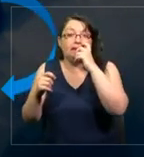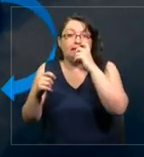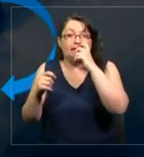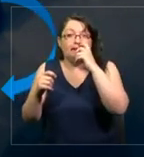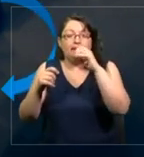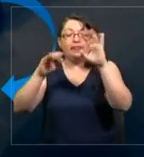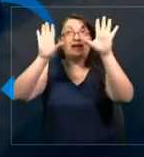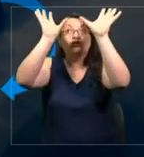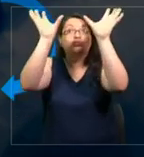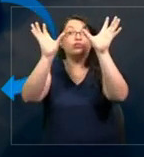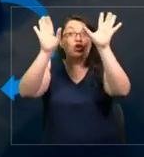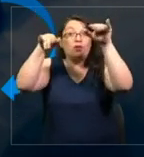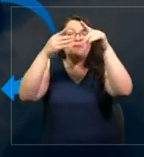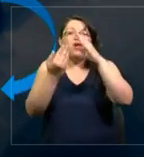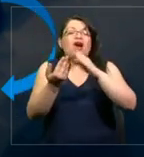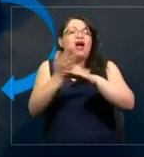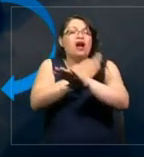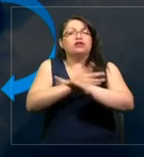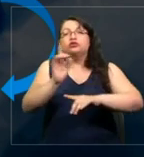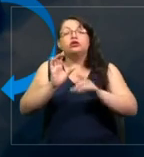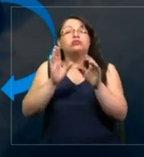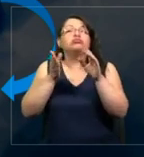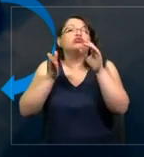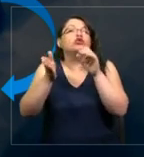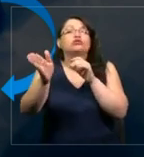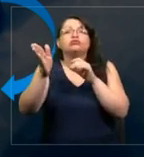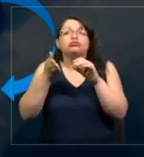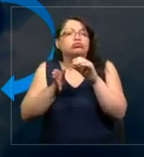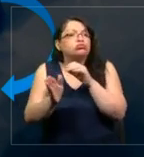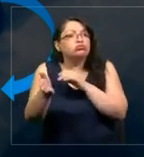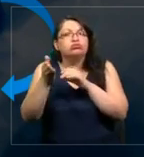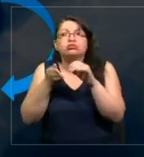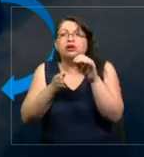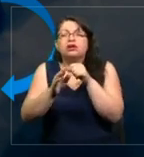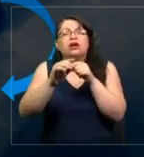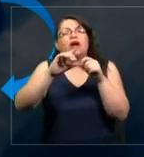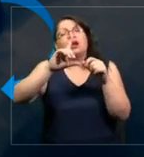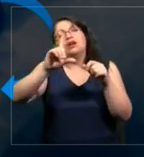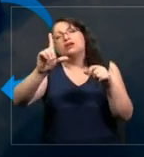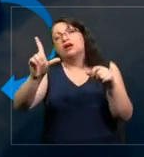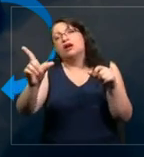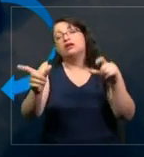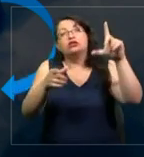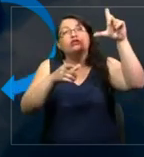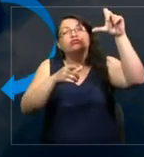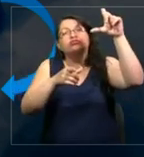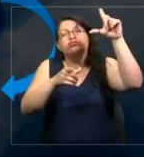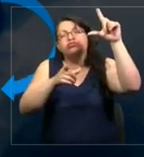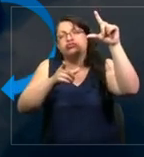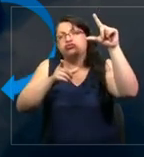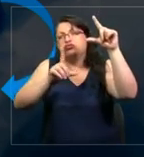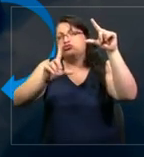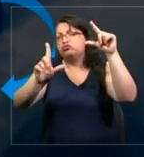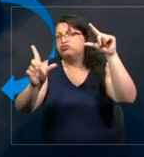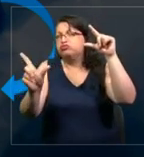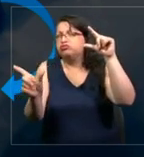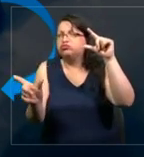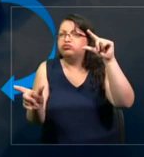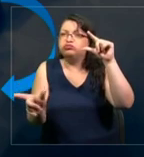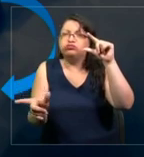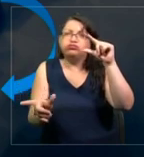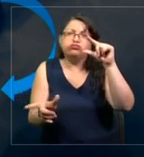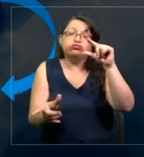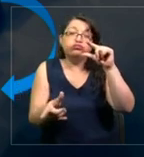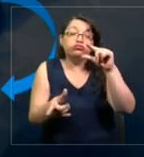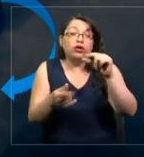al comienzo, sino que se mantienen por mucho tiempo, empiezan a bajar lentamente. Y al igual, la temperatura no vuelve a la